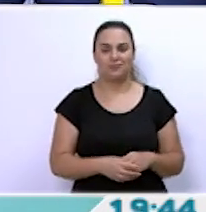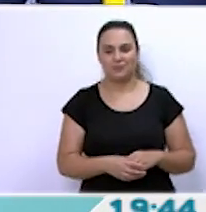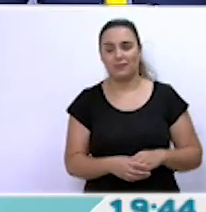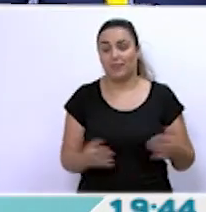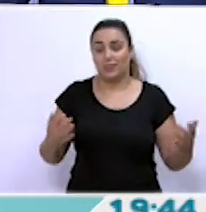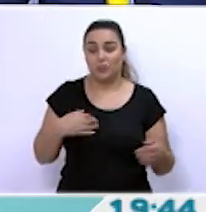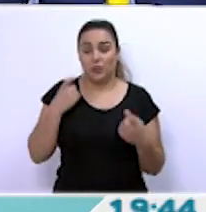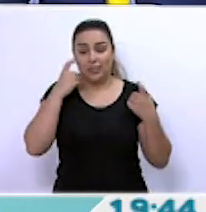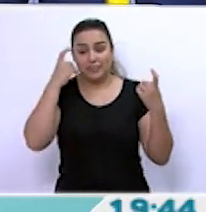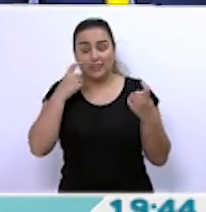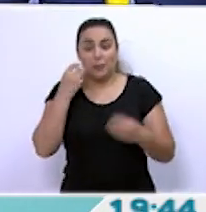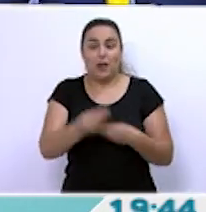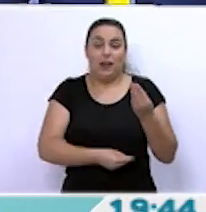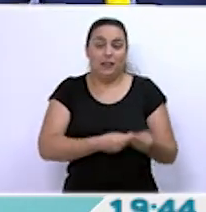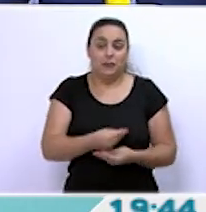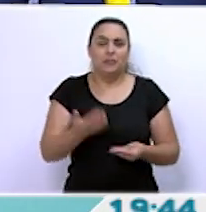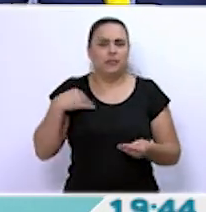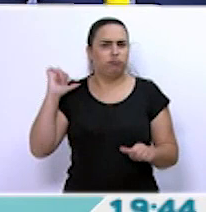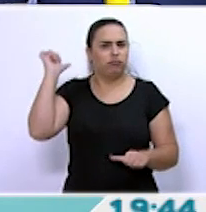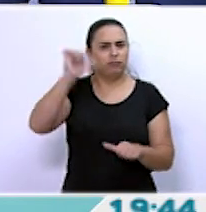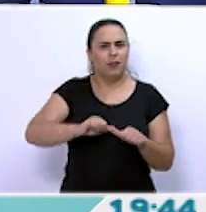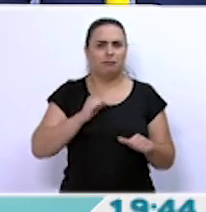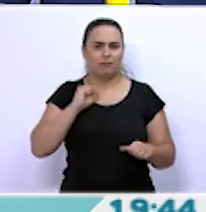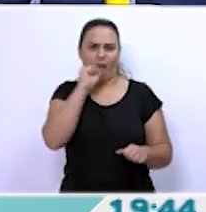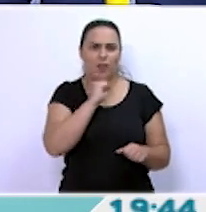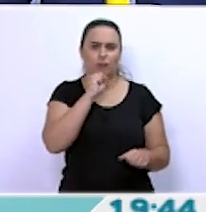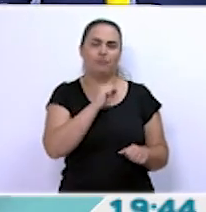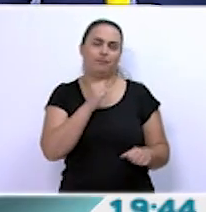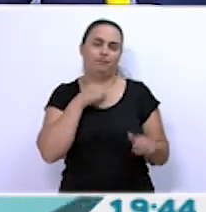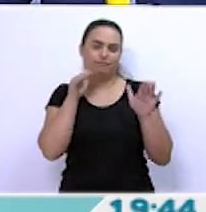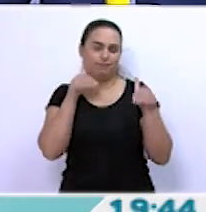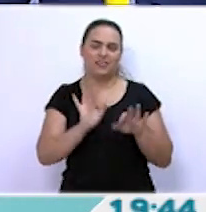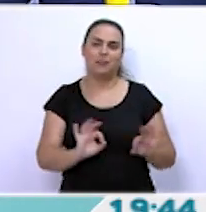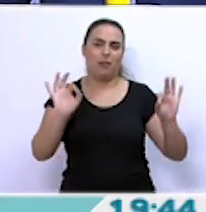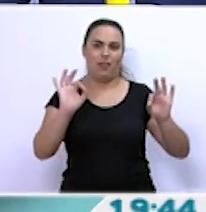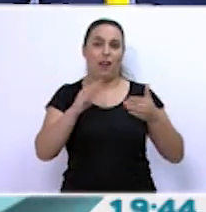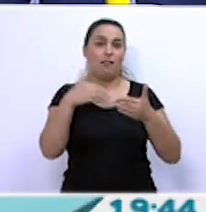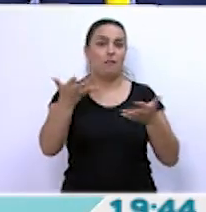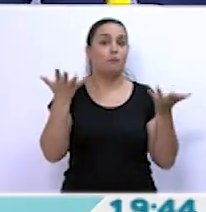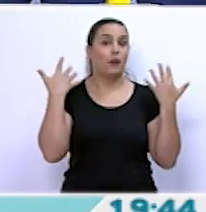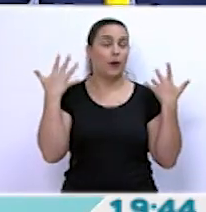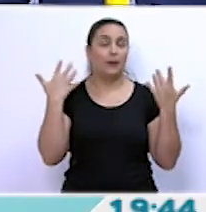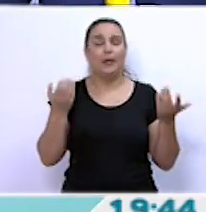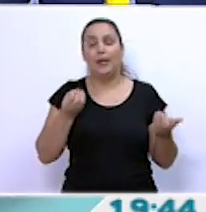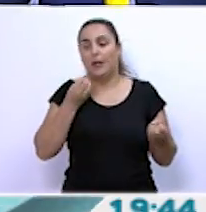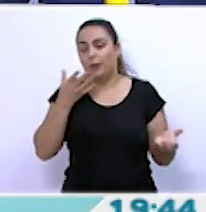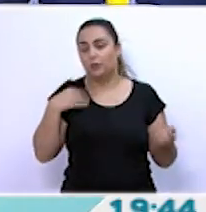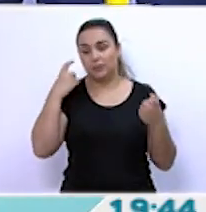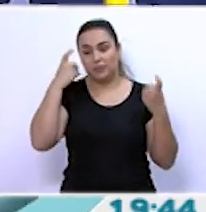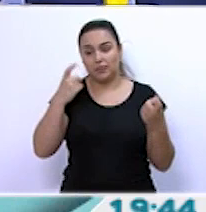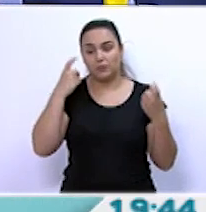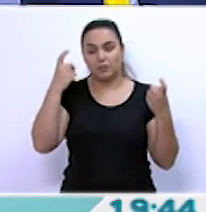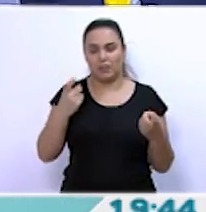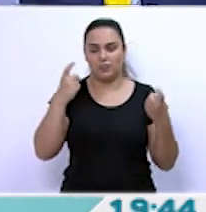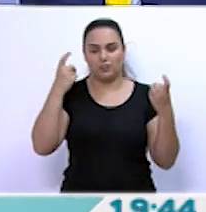intentamos... serían? Son ya muchos años dedicados a... especializado en exteriores, y, bueno, intentamos siempre